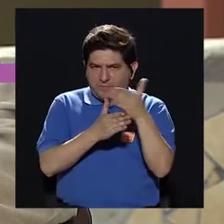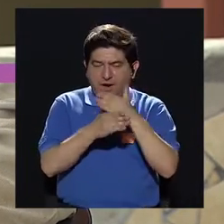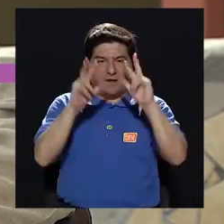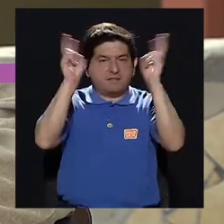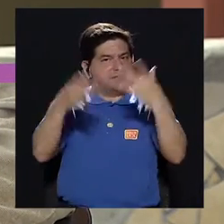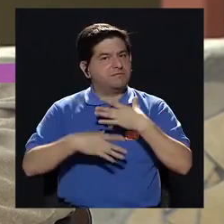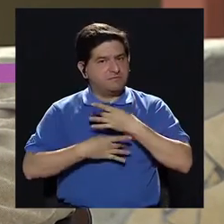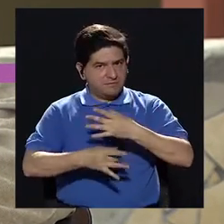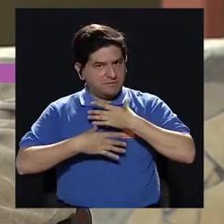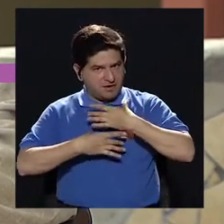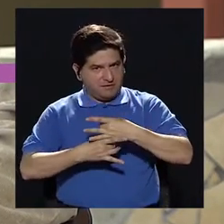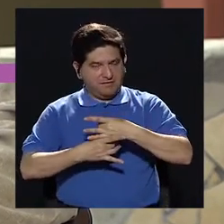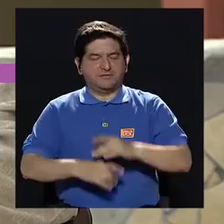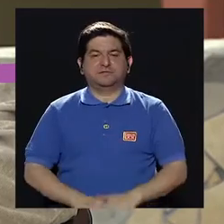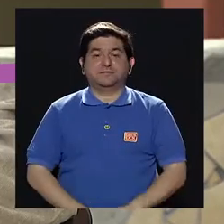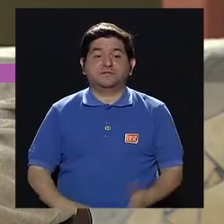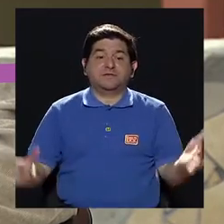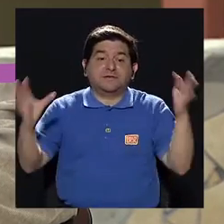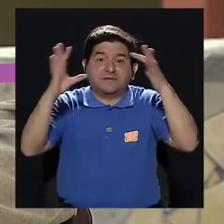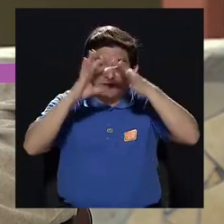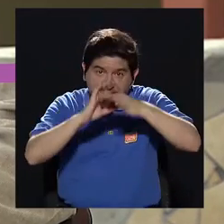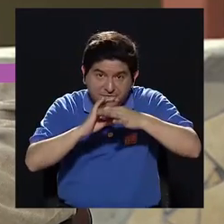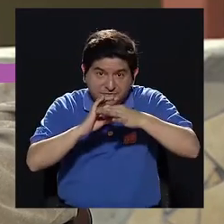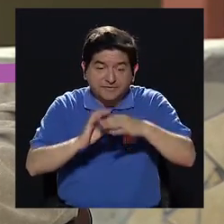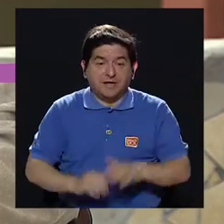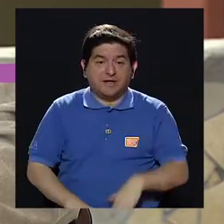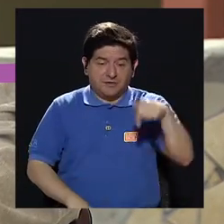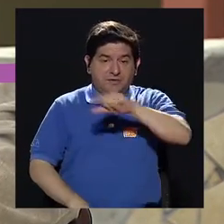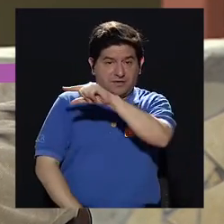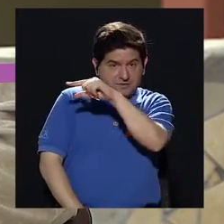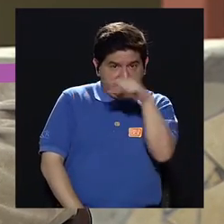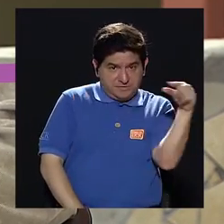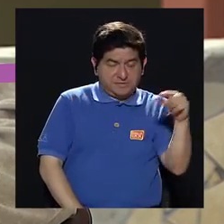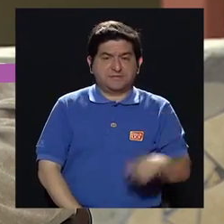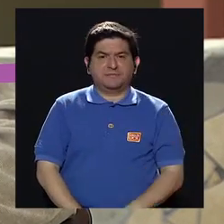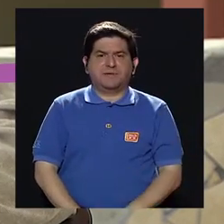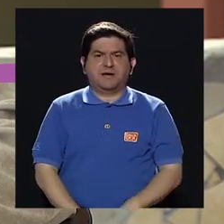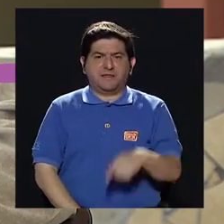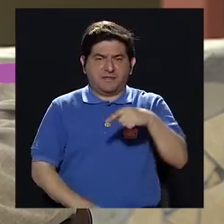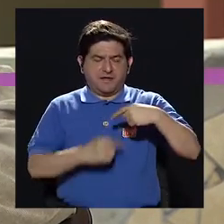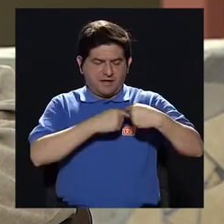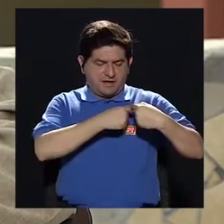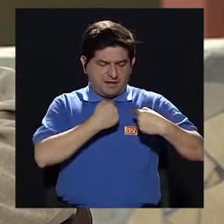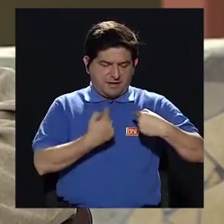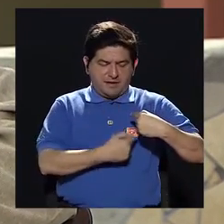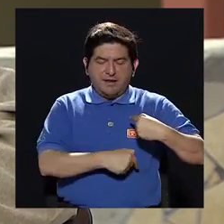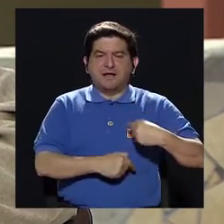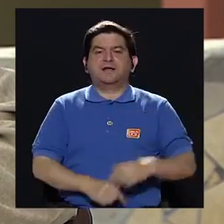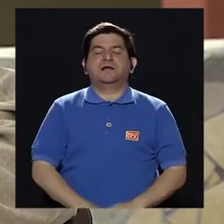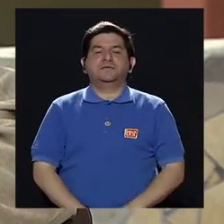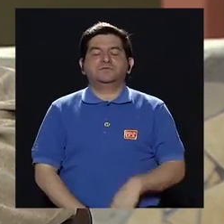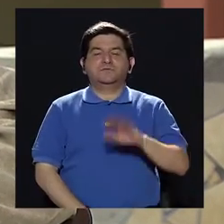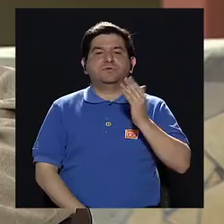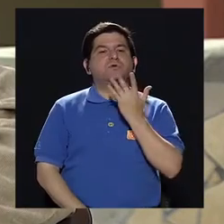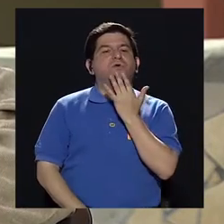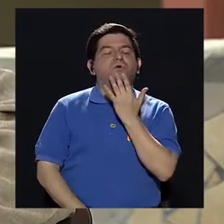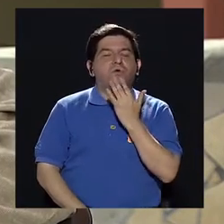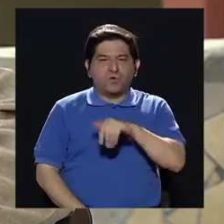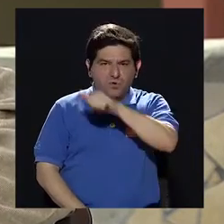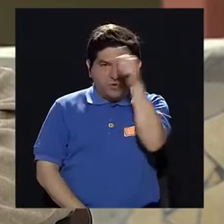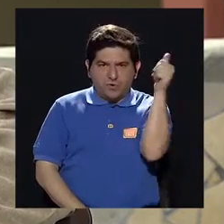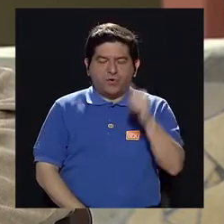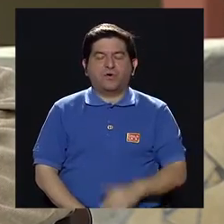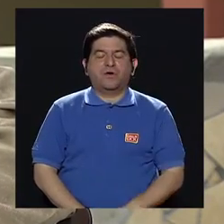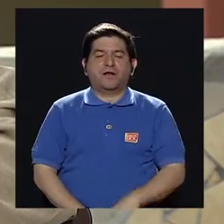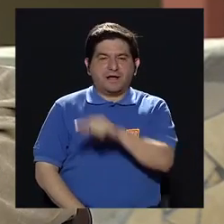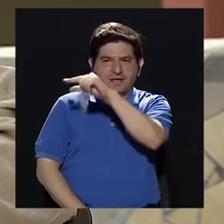compartimos temas interesantes. Y a propósito, pues esta semana estamos portando el lazo turquesa que representa